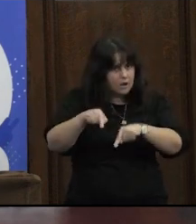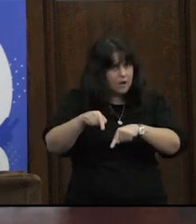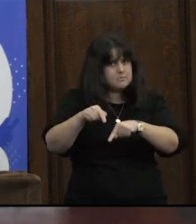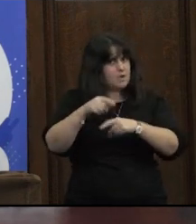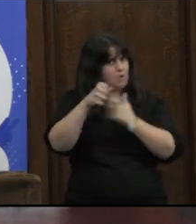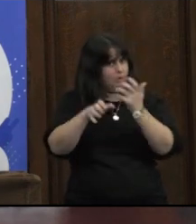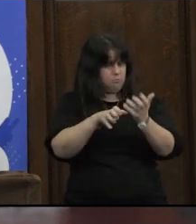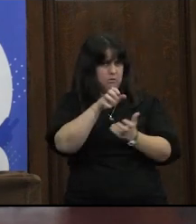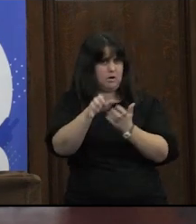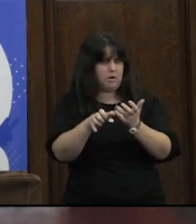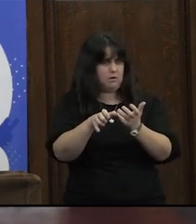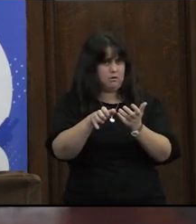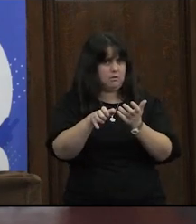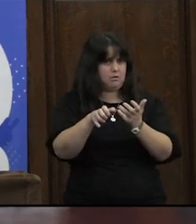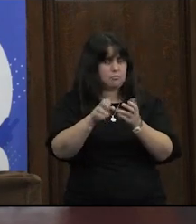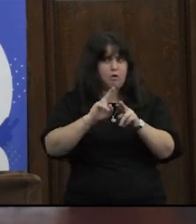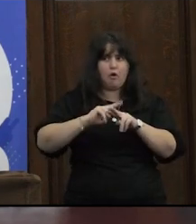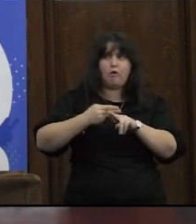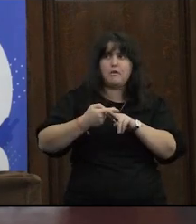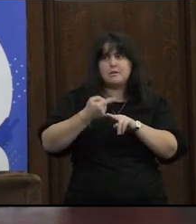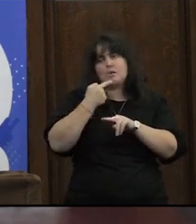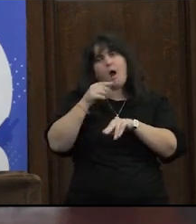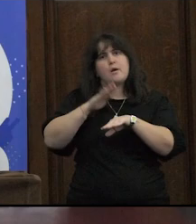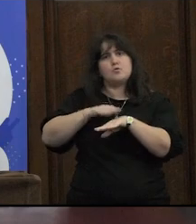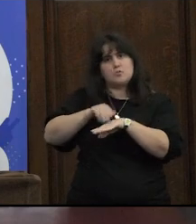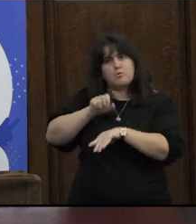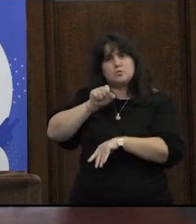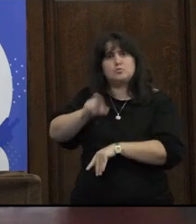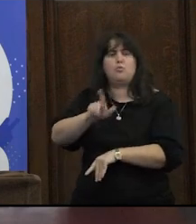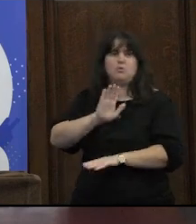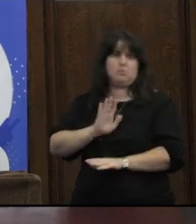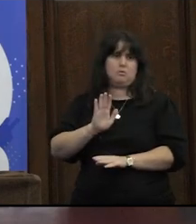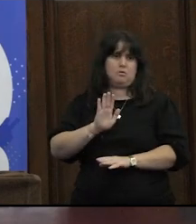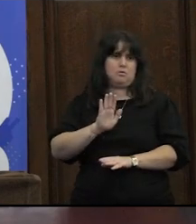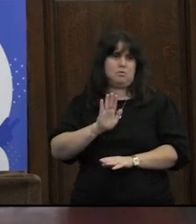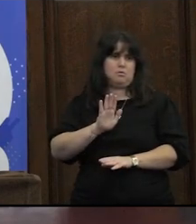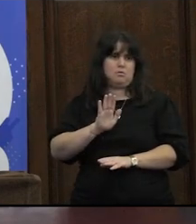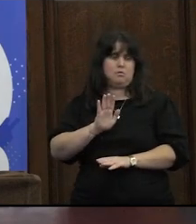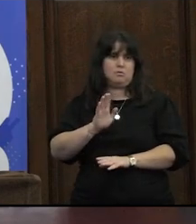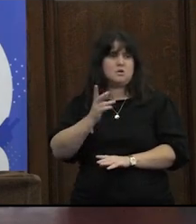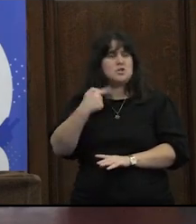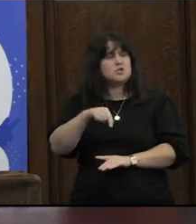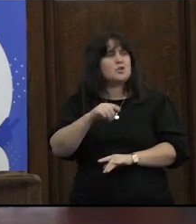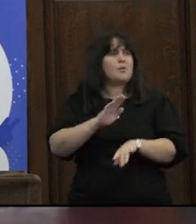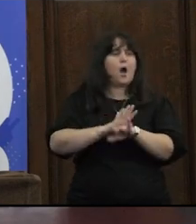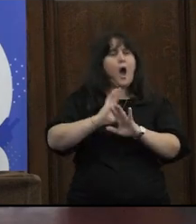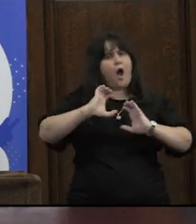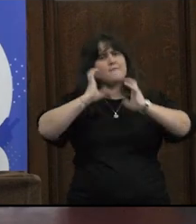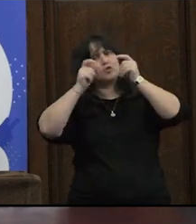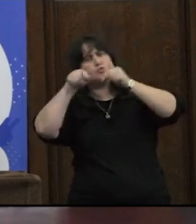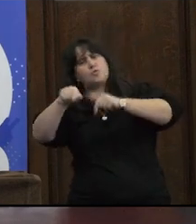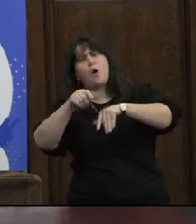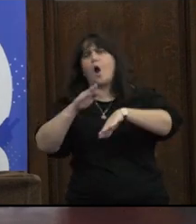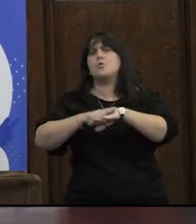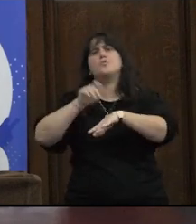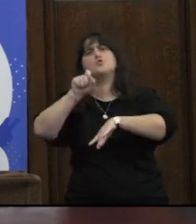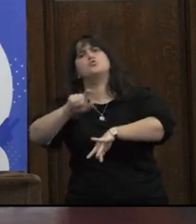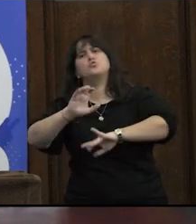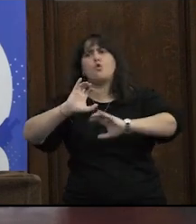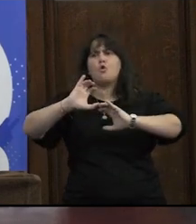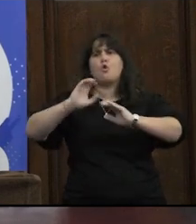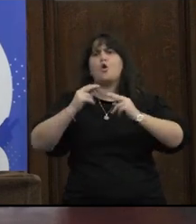construcción compleja porque nuevamente vuelve a poner la responsabilidad en el yo parece que la que es violenta es porque no tiene